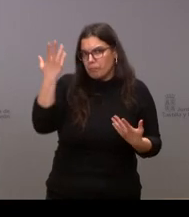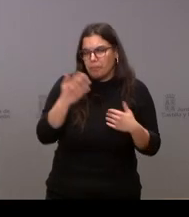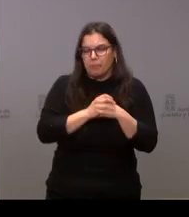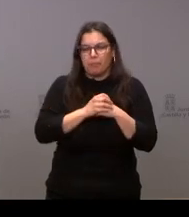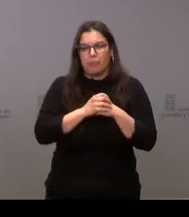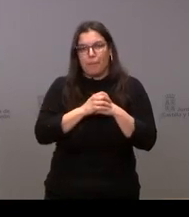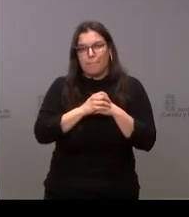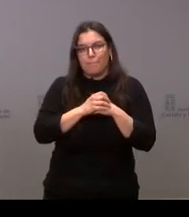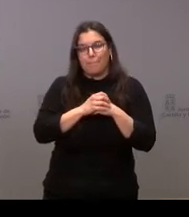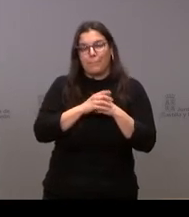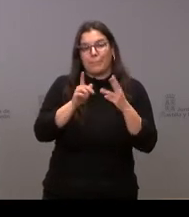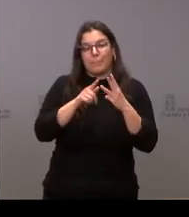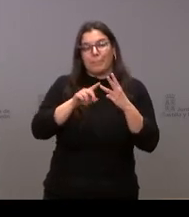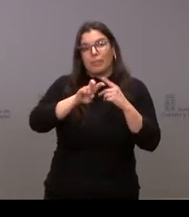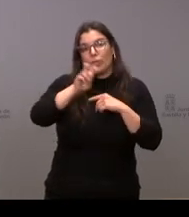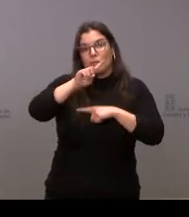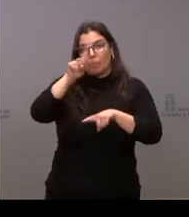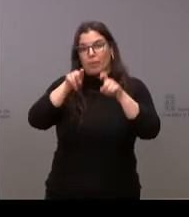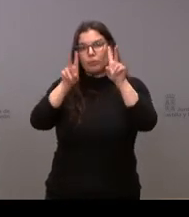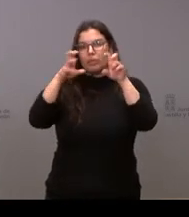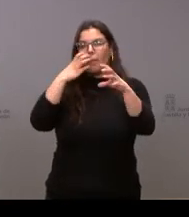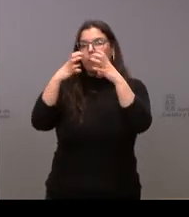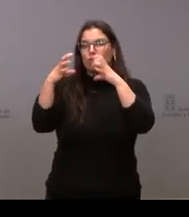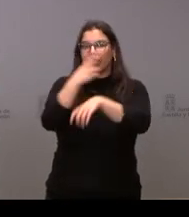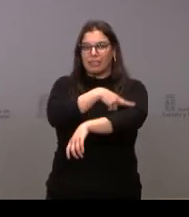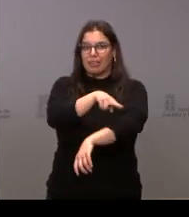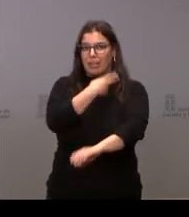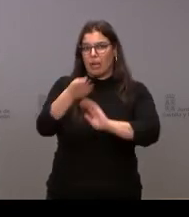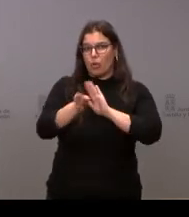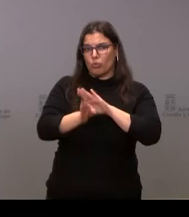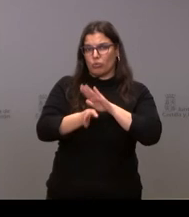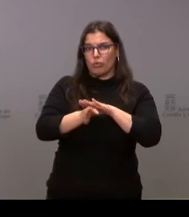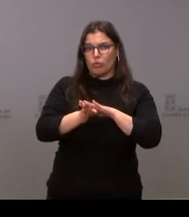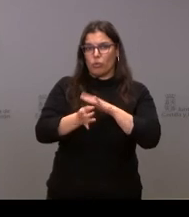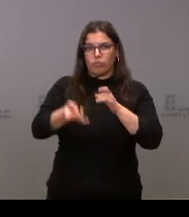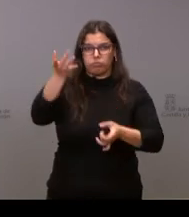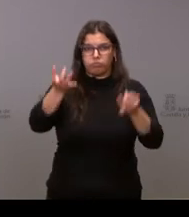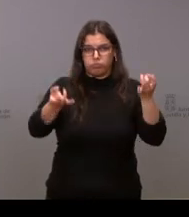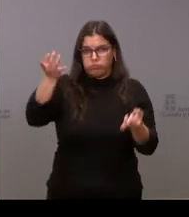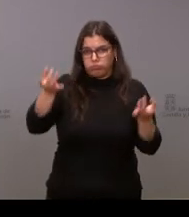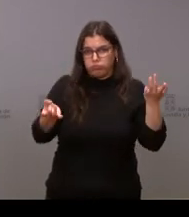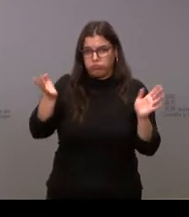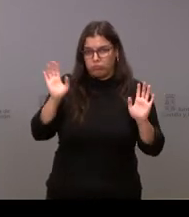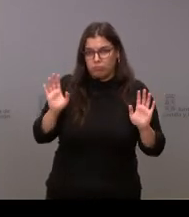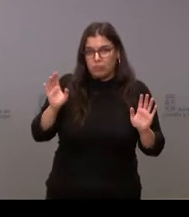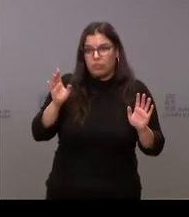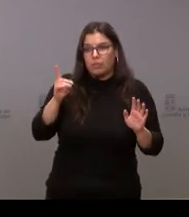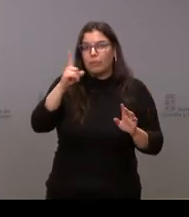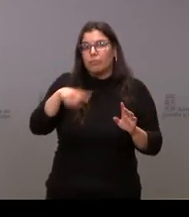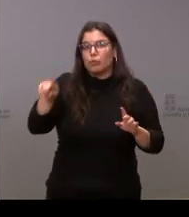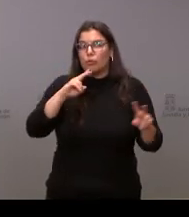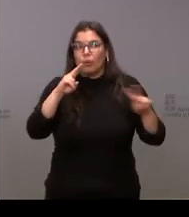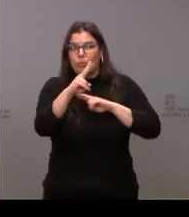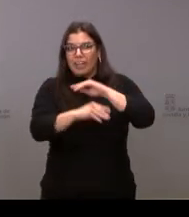una pregunta sobre las protestas sanitarias que siguen aflorando con hongos qué están haciendo al respecto